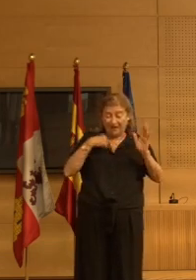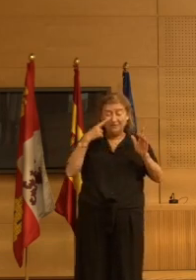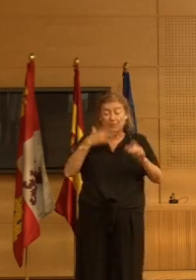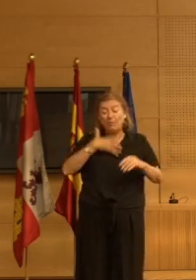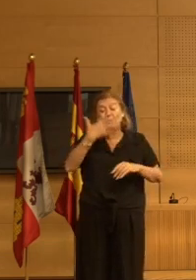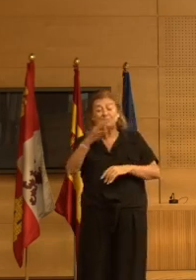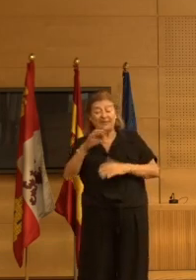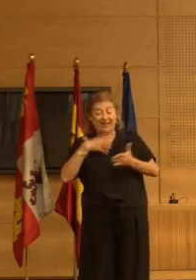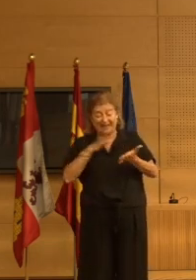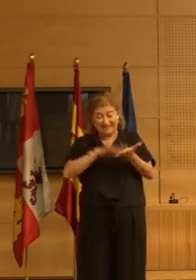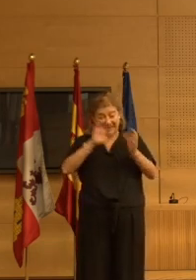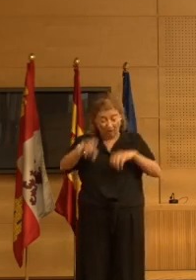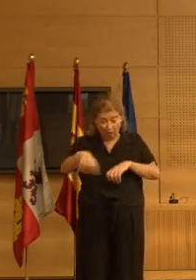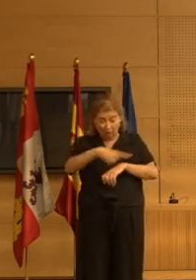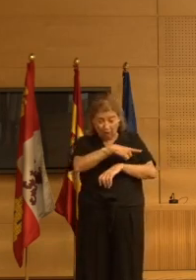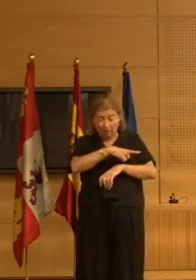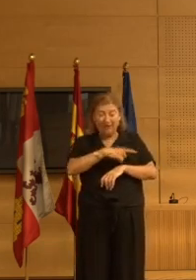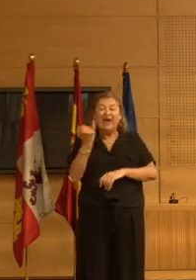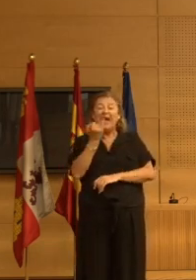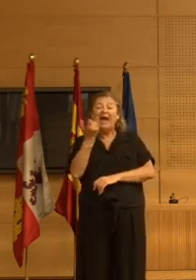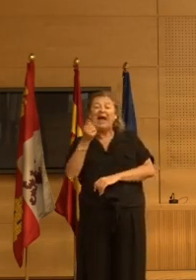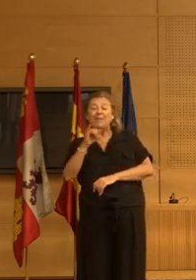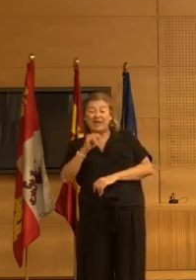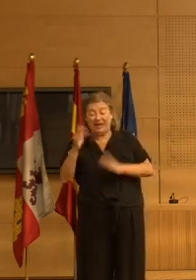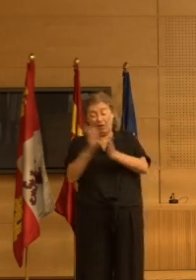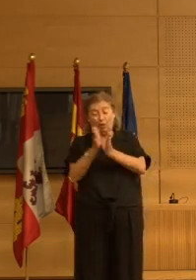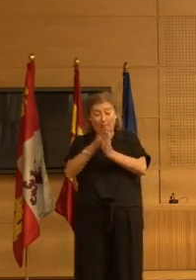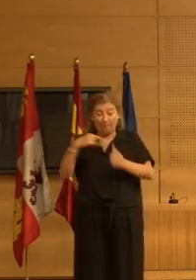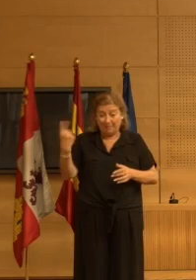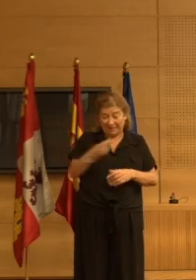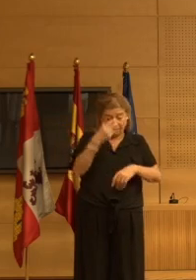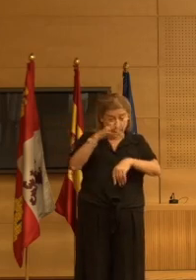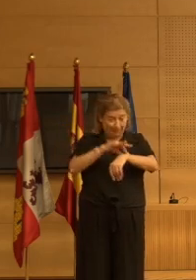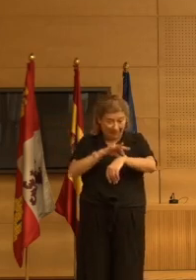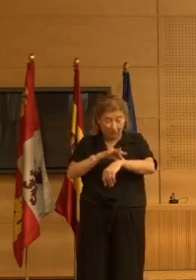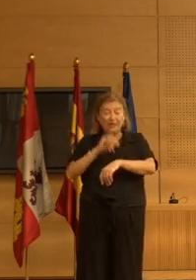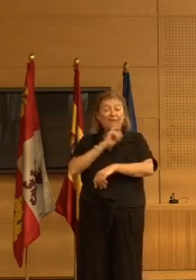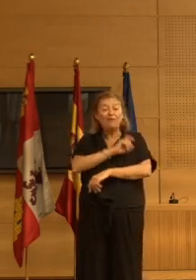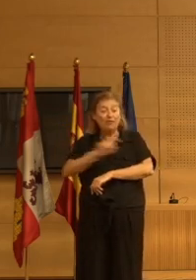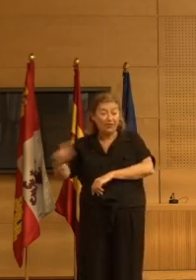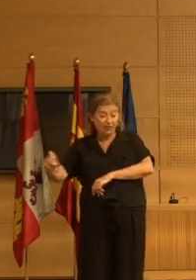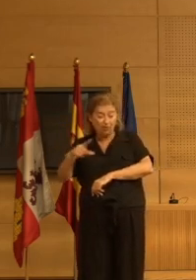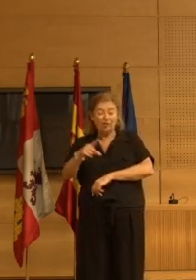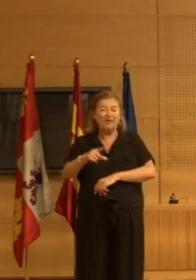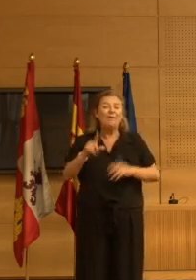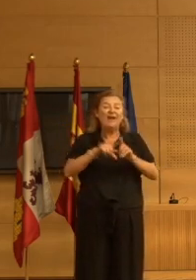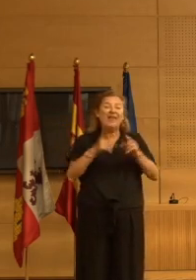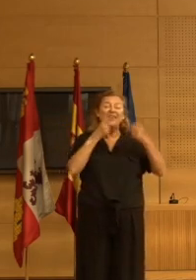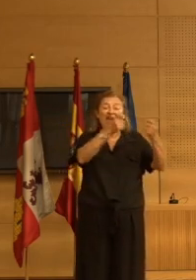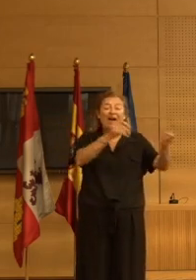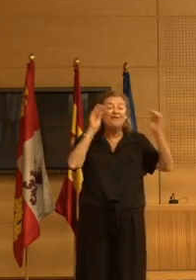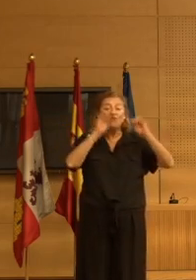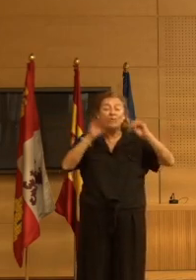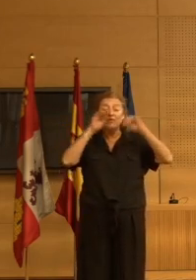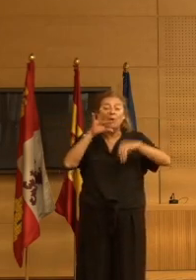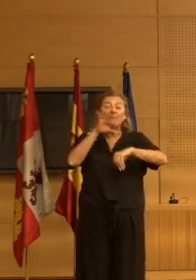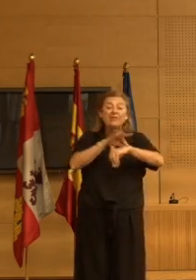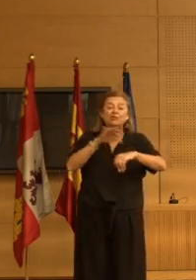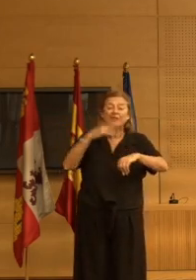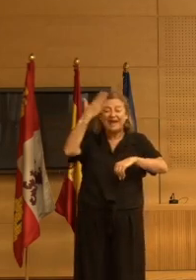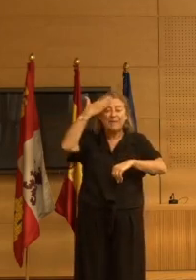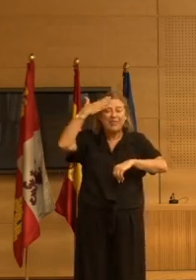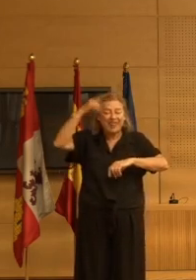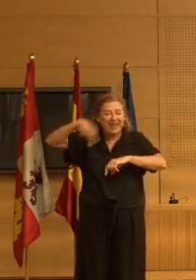de Castilla y León Javier y sus compañeros médicos de la fundación han dado formación a médicos de atención primaria